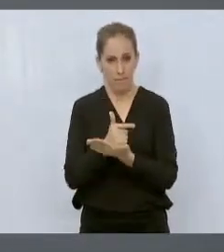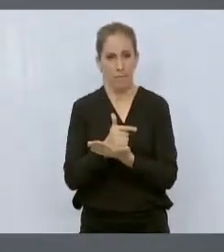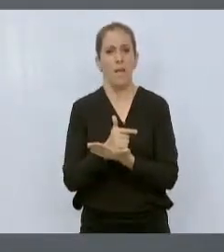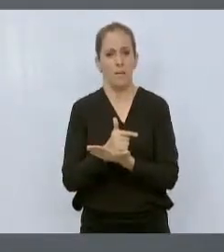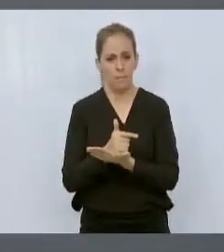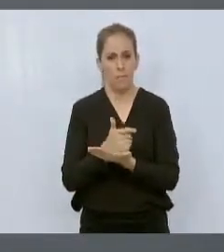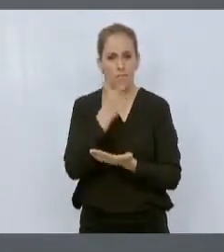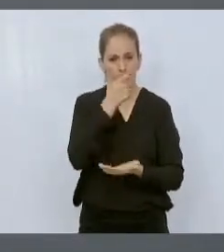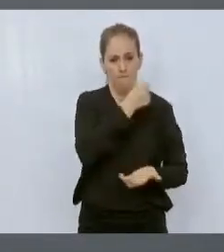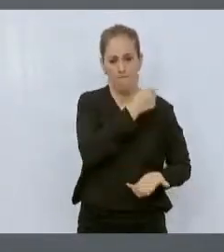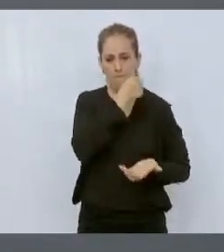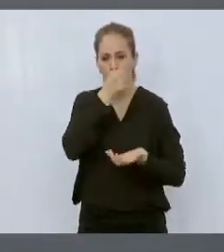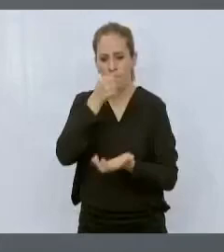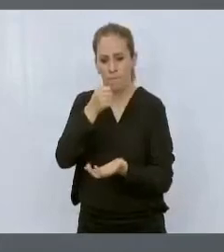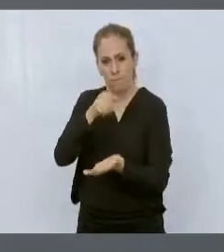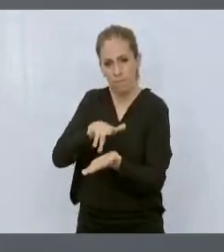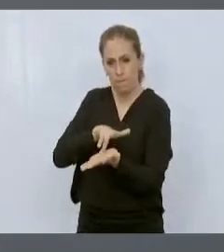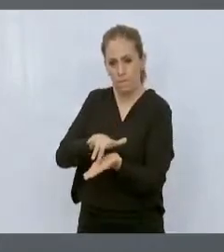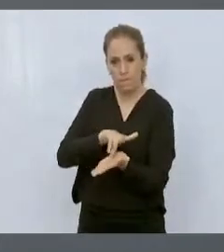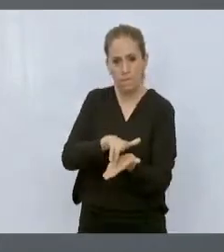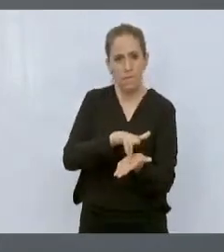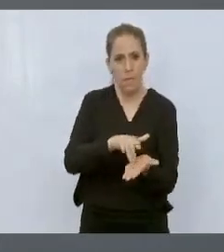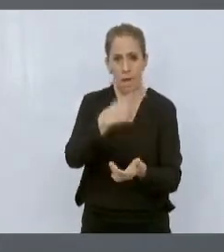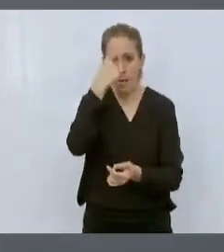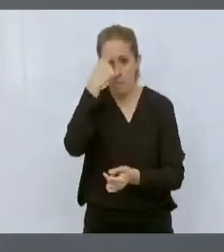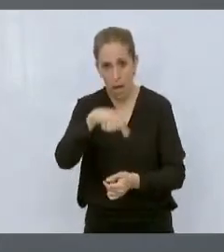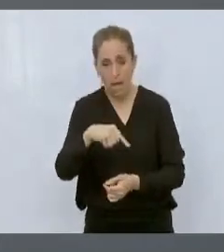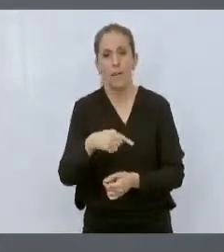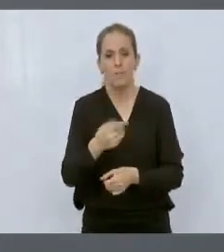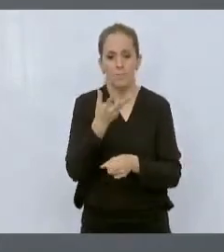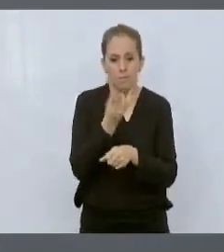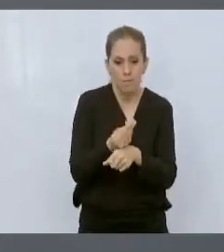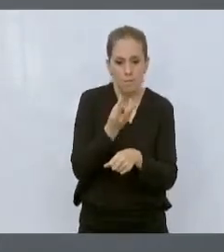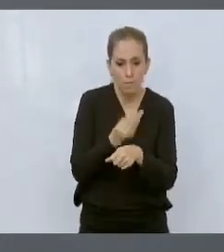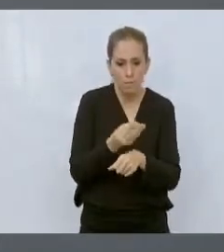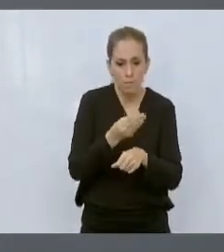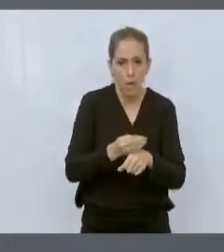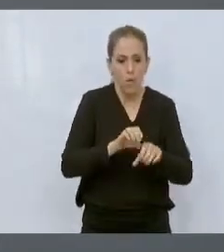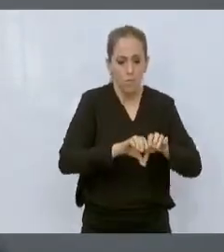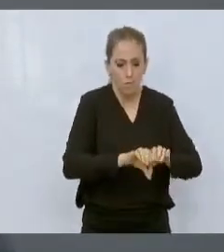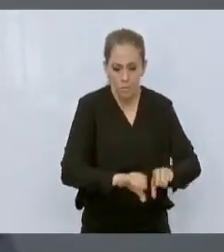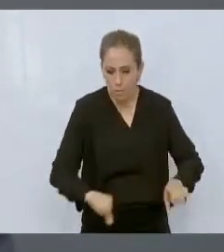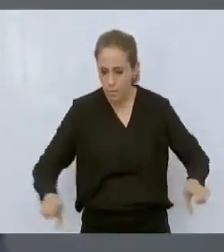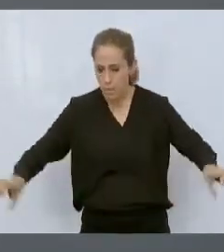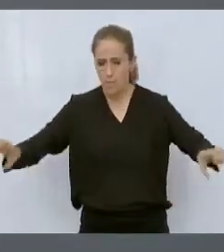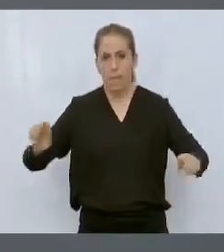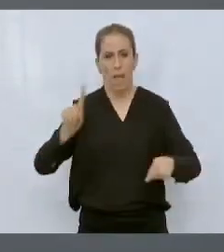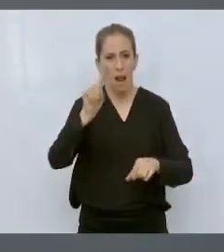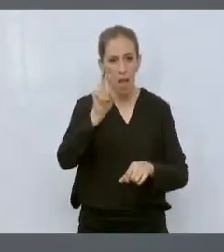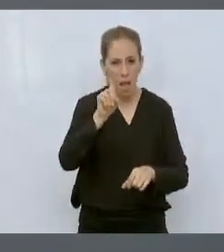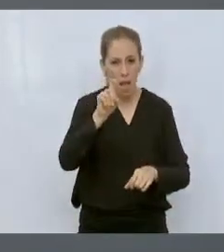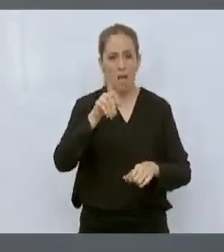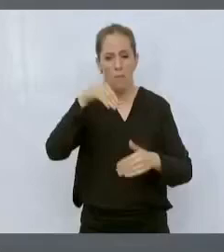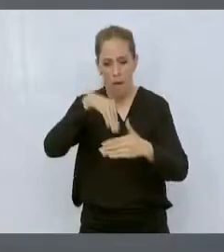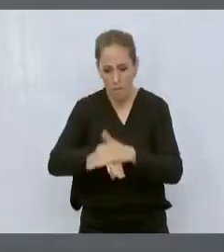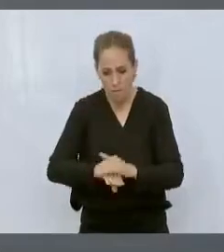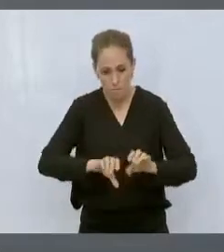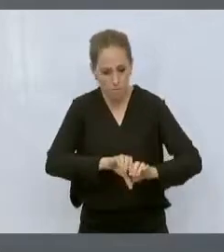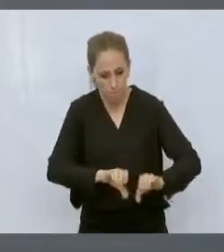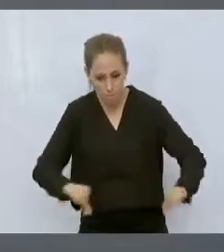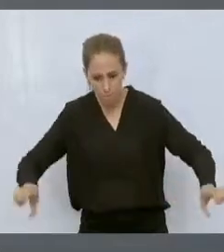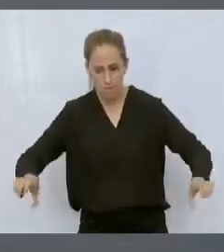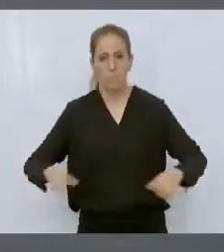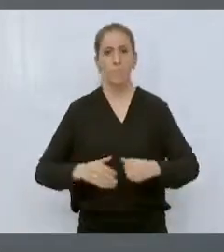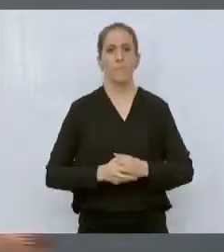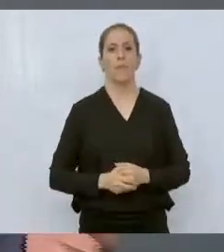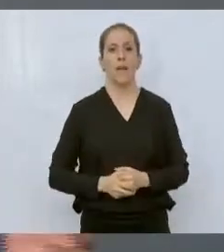de importantes recursos para resolver el problema de drenaje pluvial, de drenaje sanitario. Con el presidente municipal nos